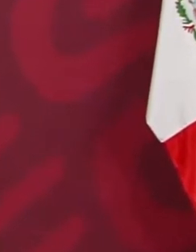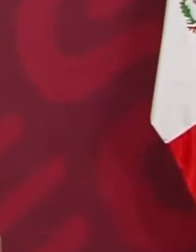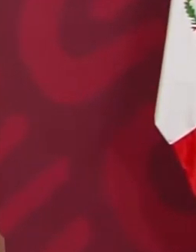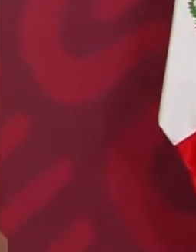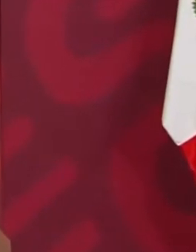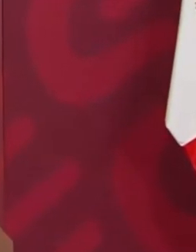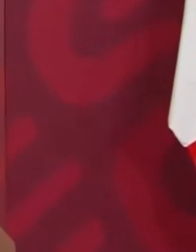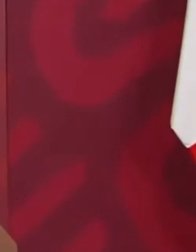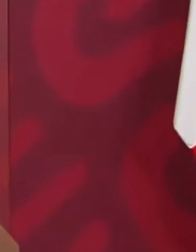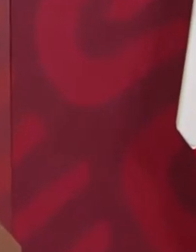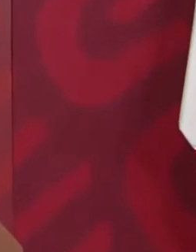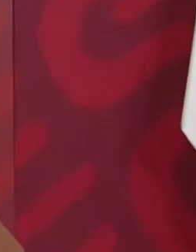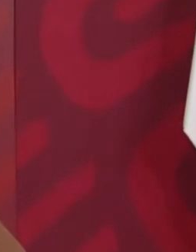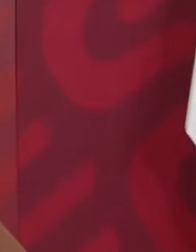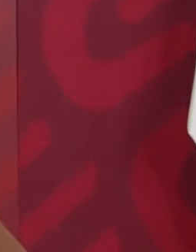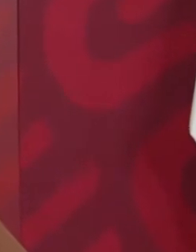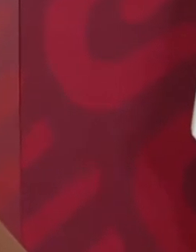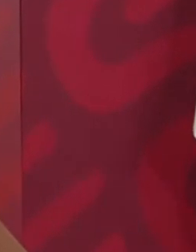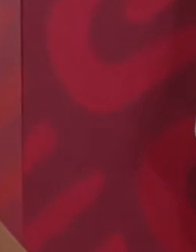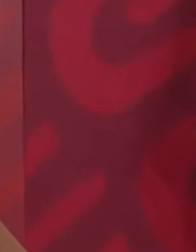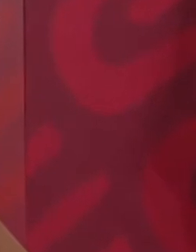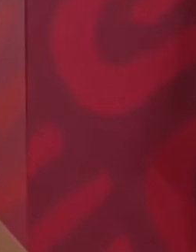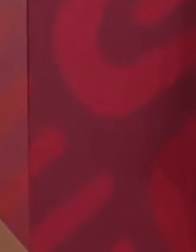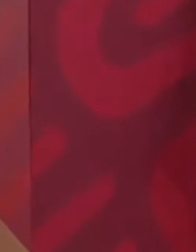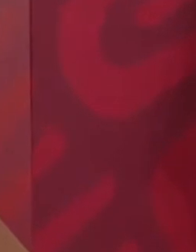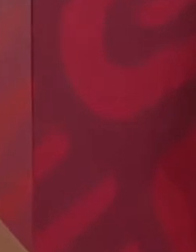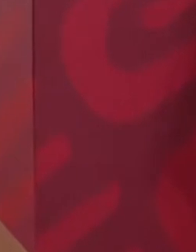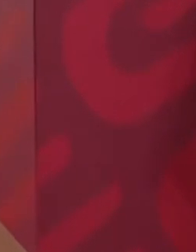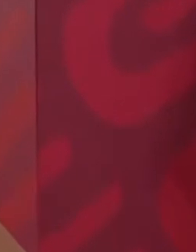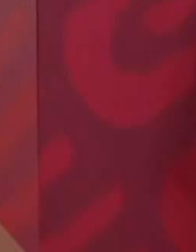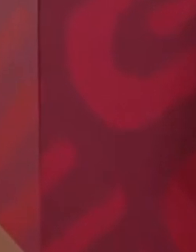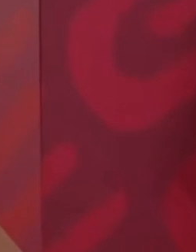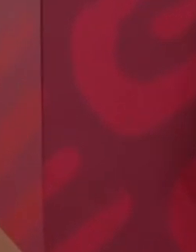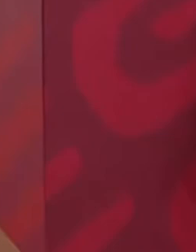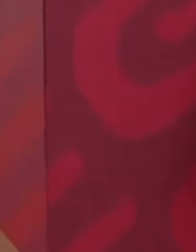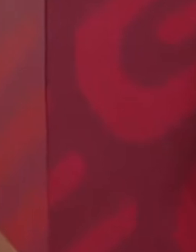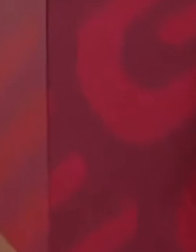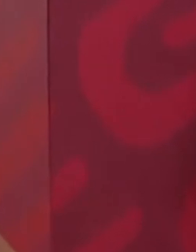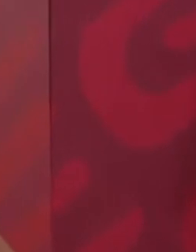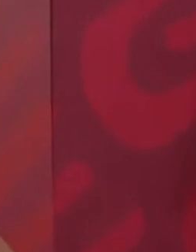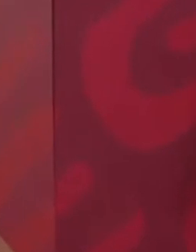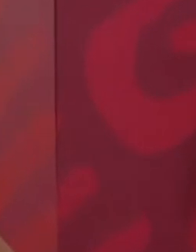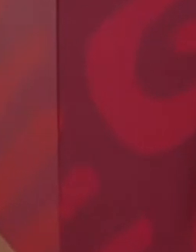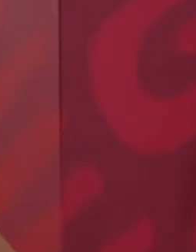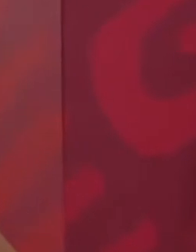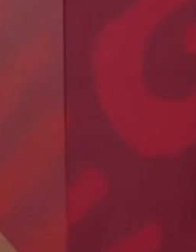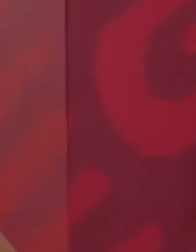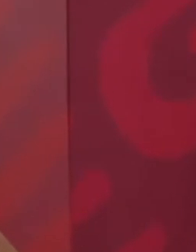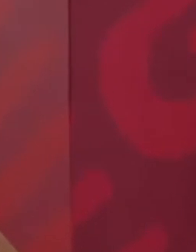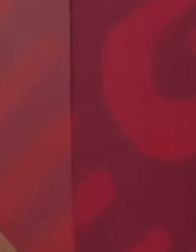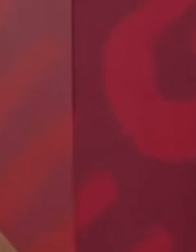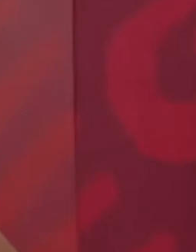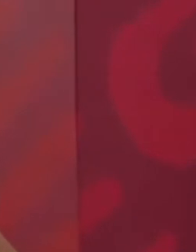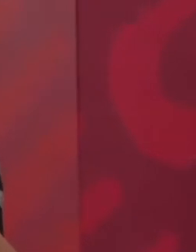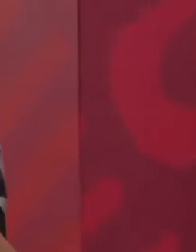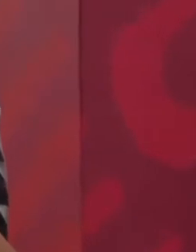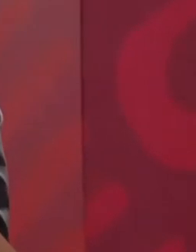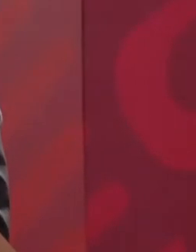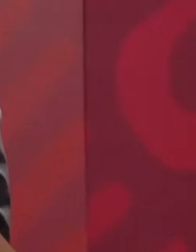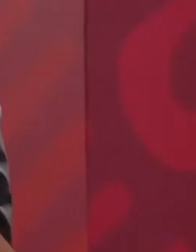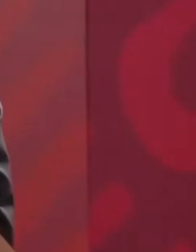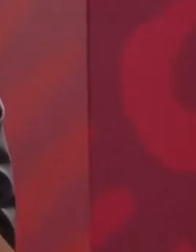información y a la manipulación, pensando que el pueblo es tonto,